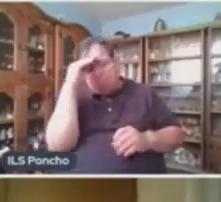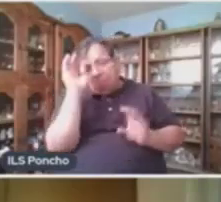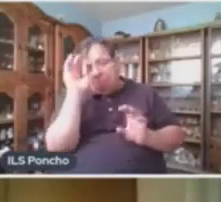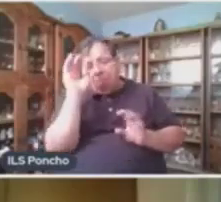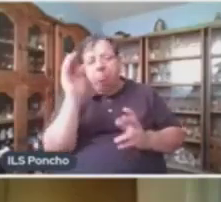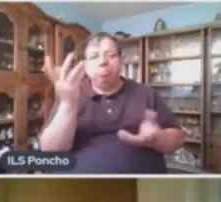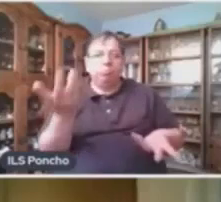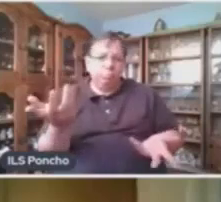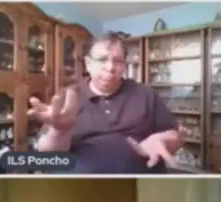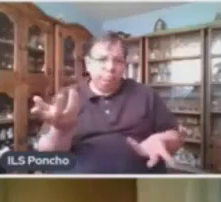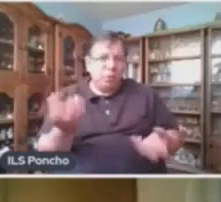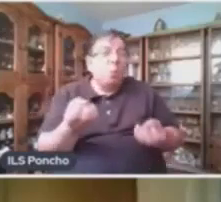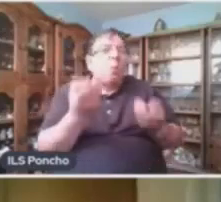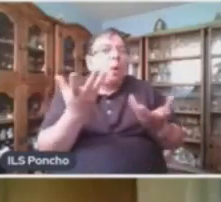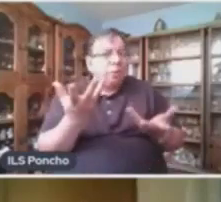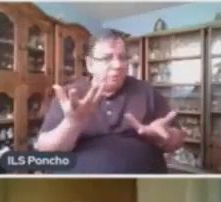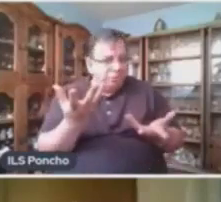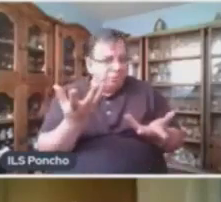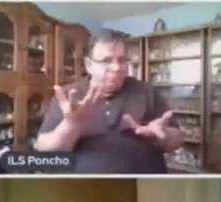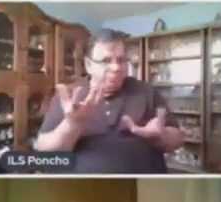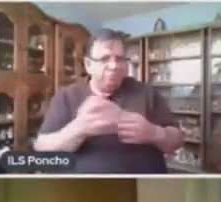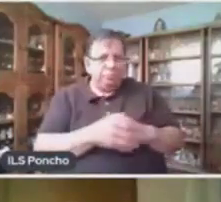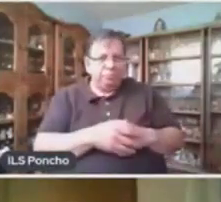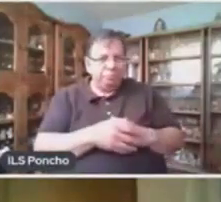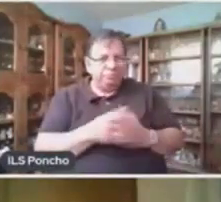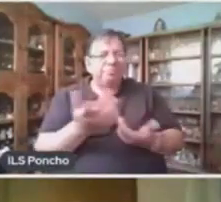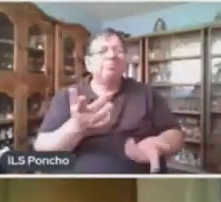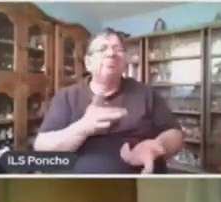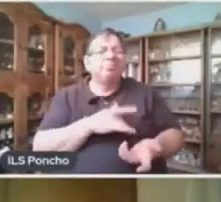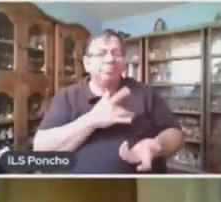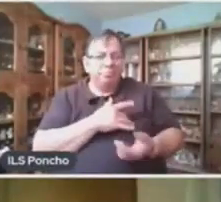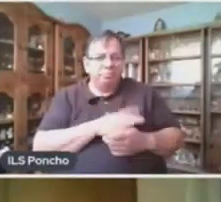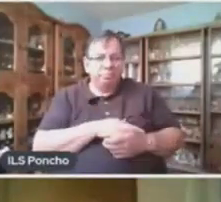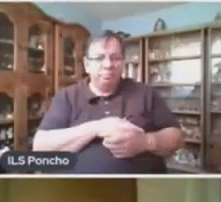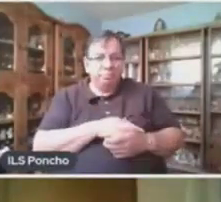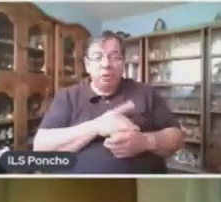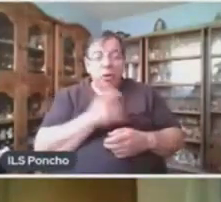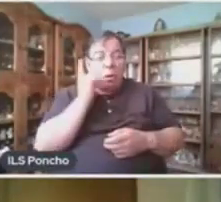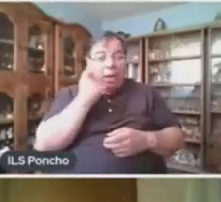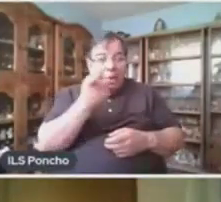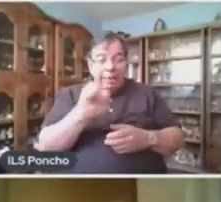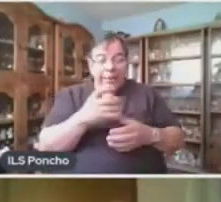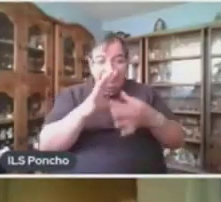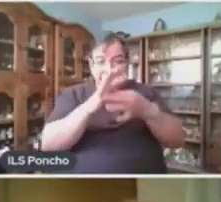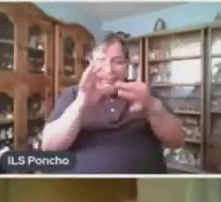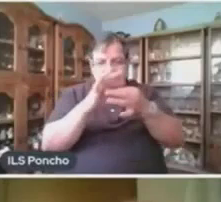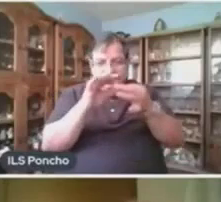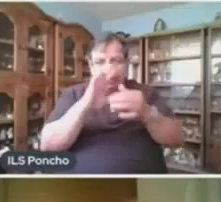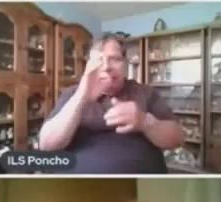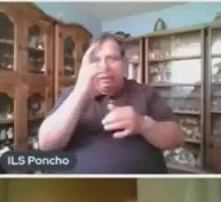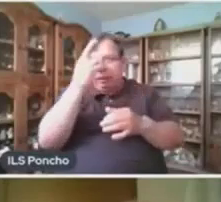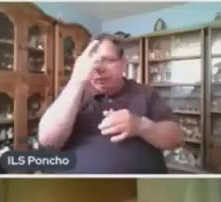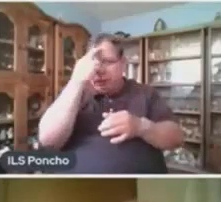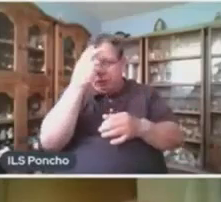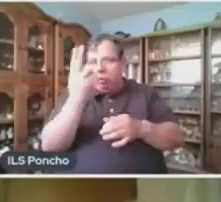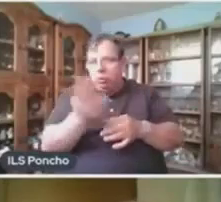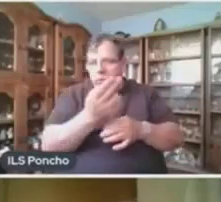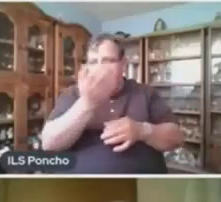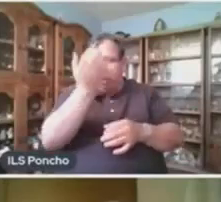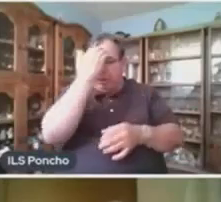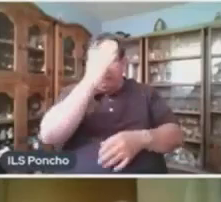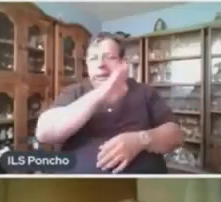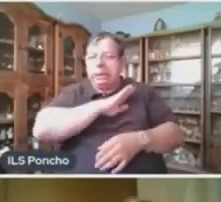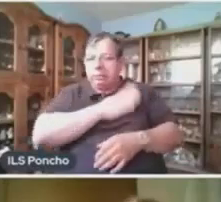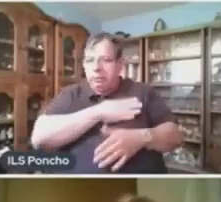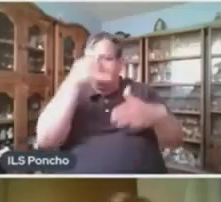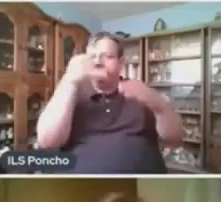Pudiera ser ¿Verdad? Como ven Espero que esta explicación Les haya recordado Sus conocimientos De español